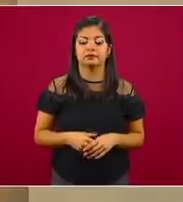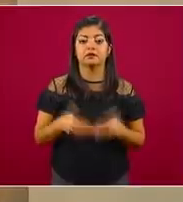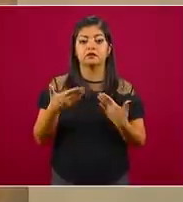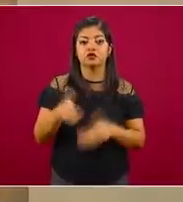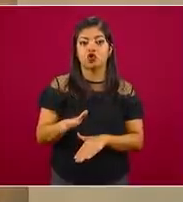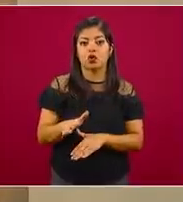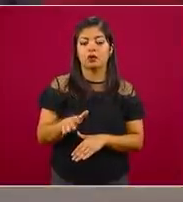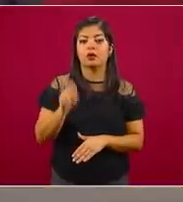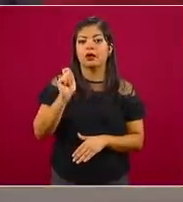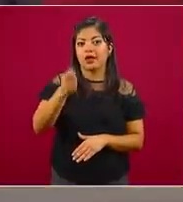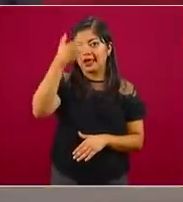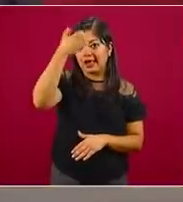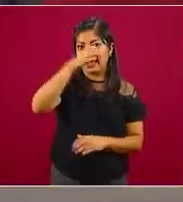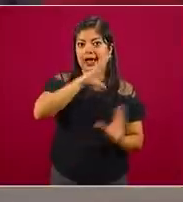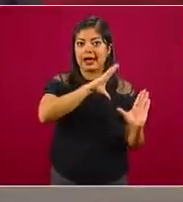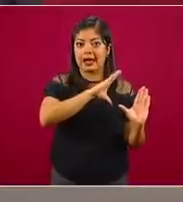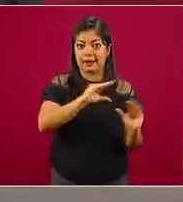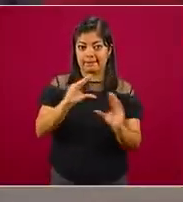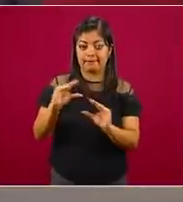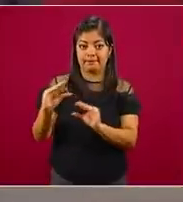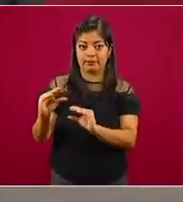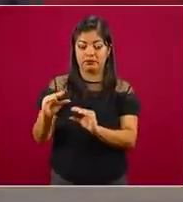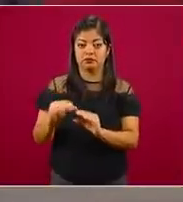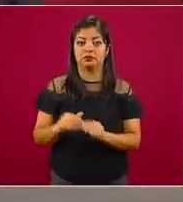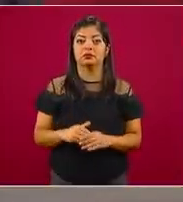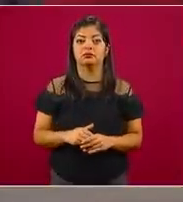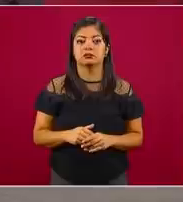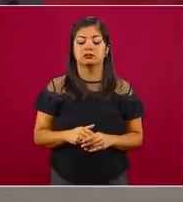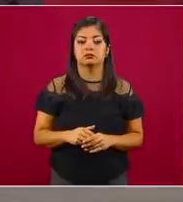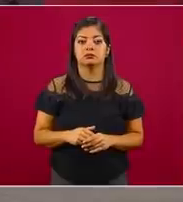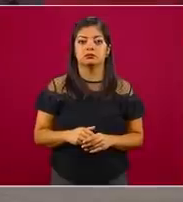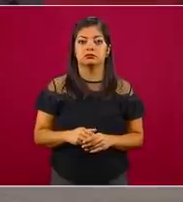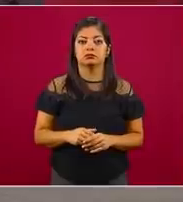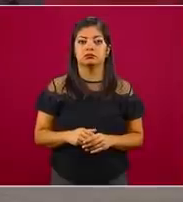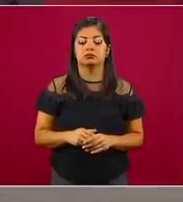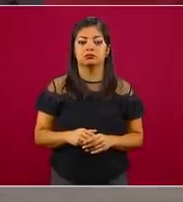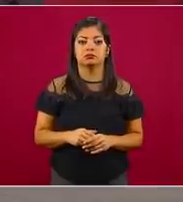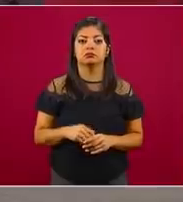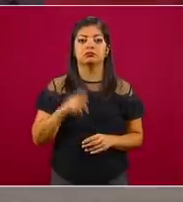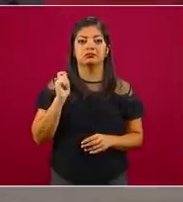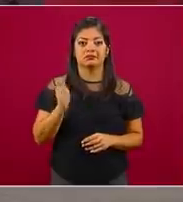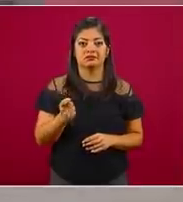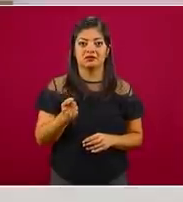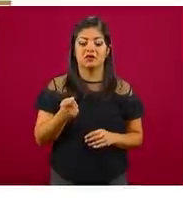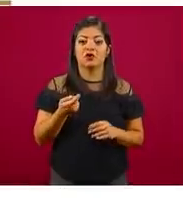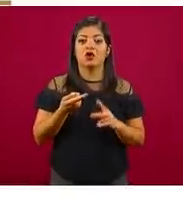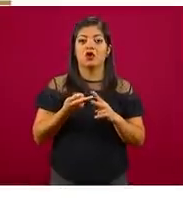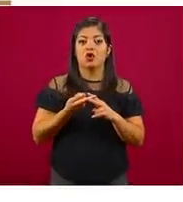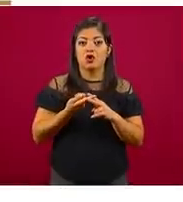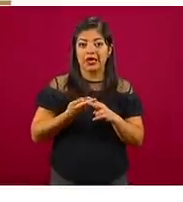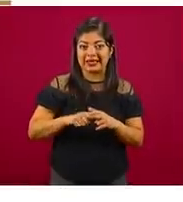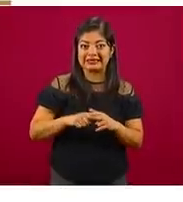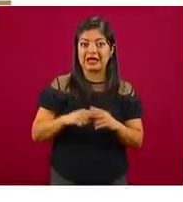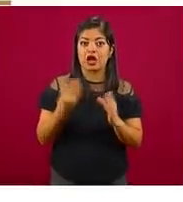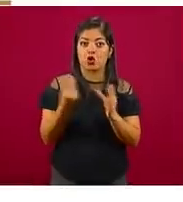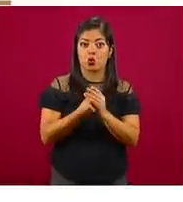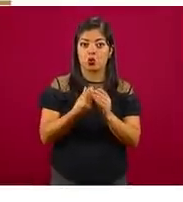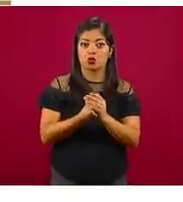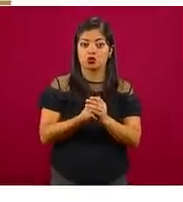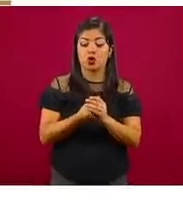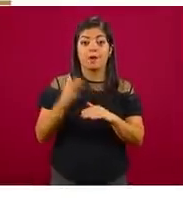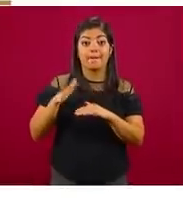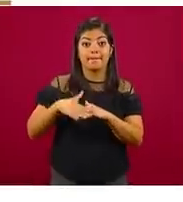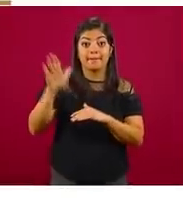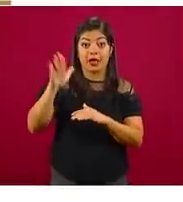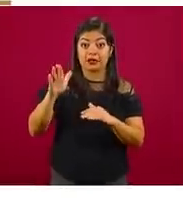capacitación, tenemos ya en el curso de formación inicial más de 25 mil